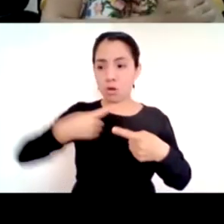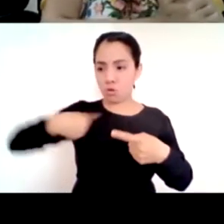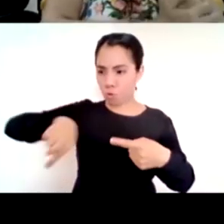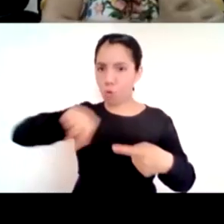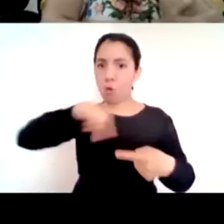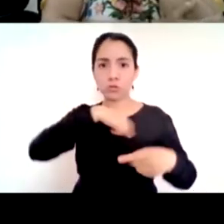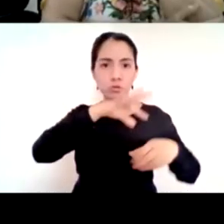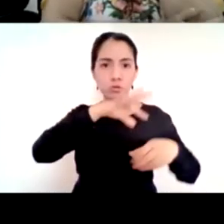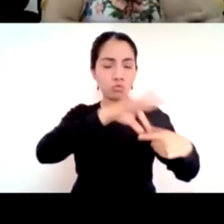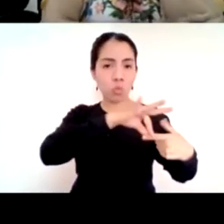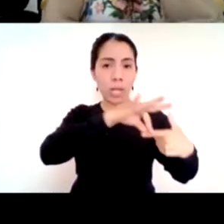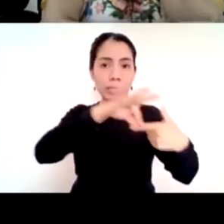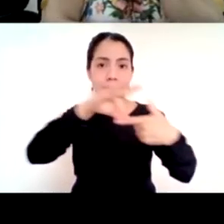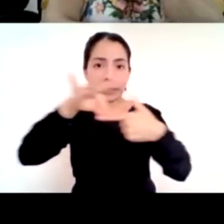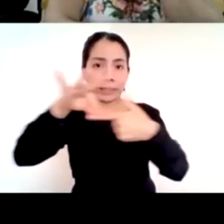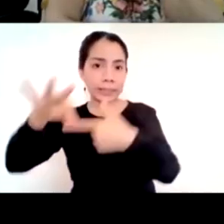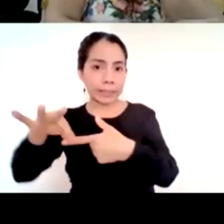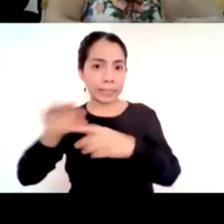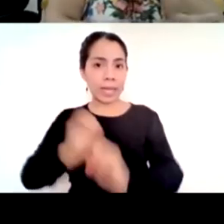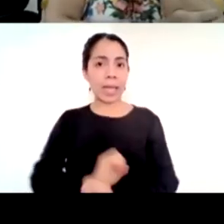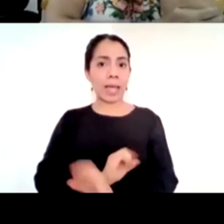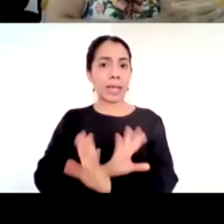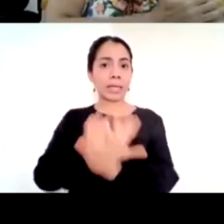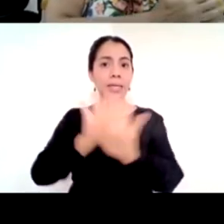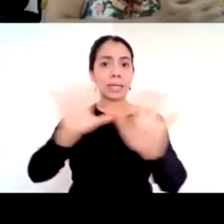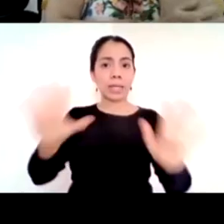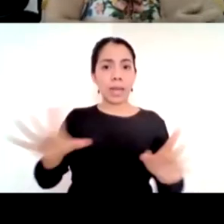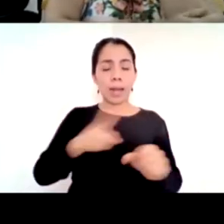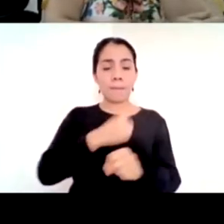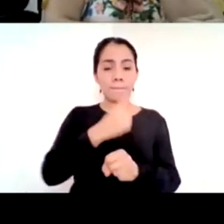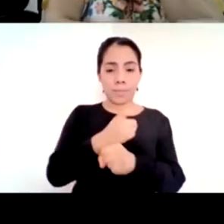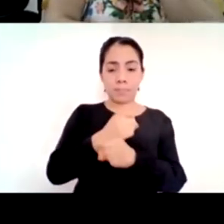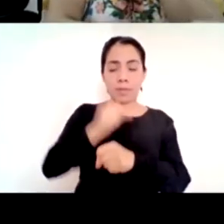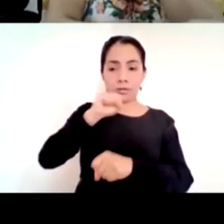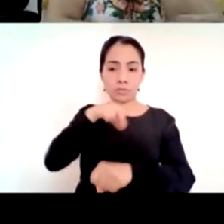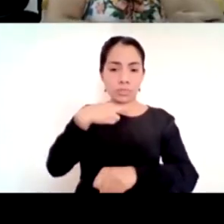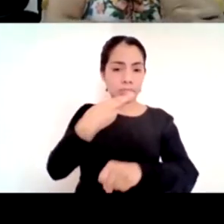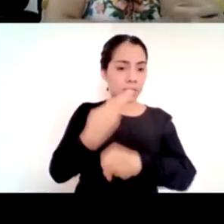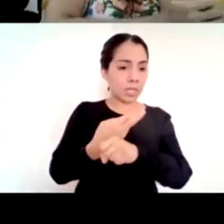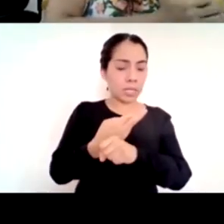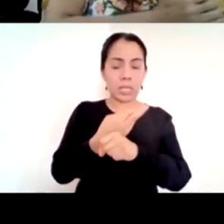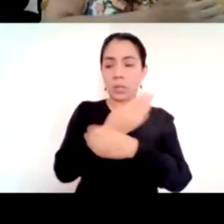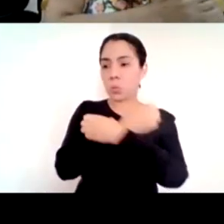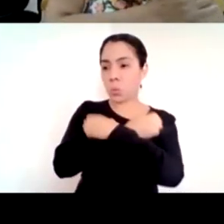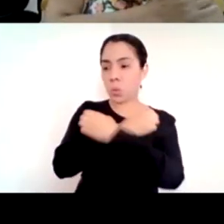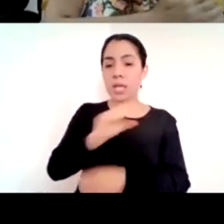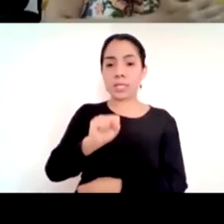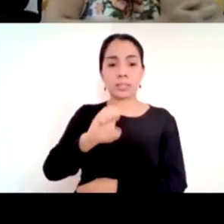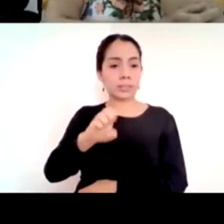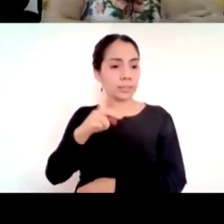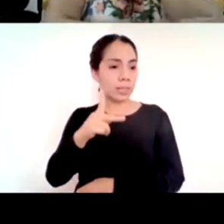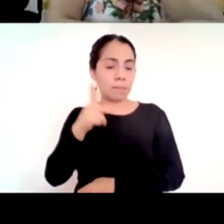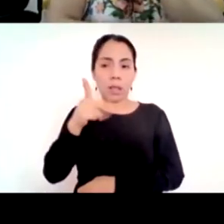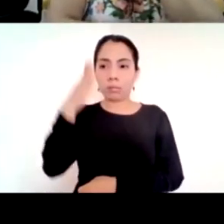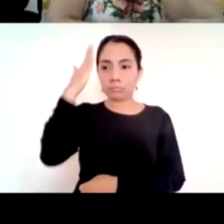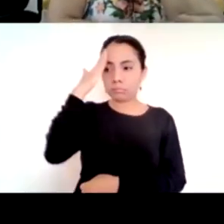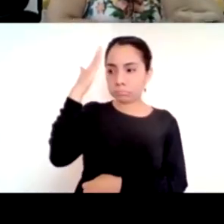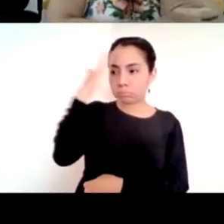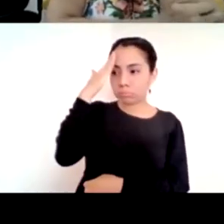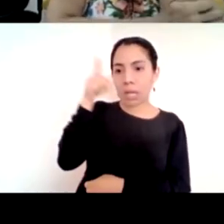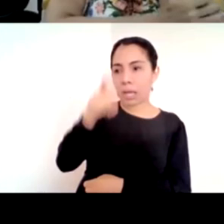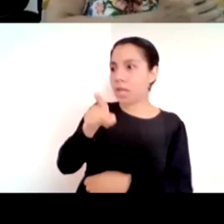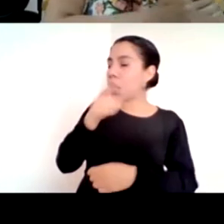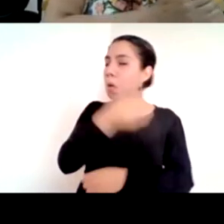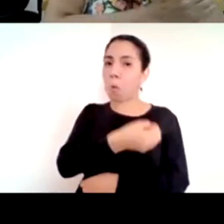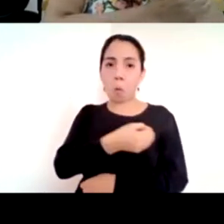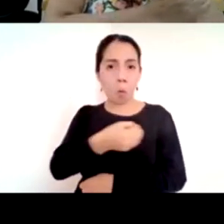secretario en el sentido desde plantear la suspensión hasta plantear el regreso de manera muy ordenada con mucho diálogo un proceso